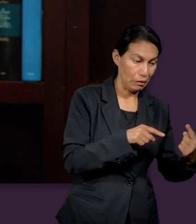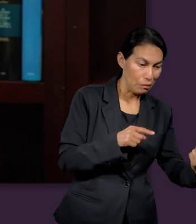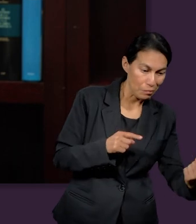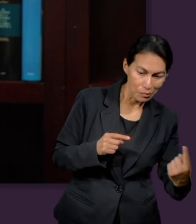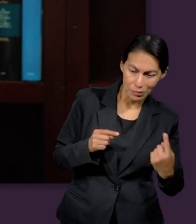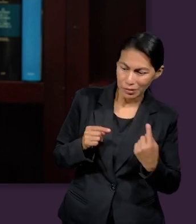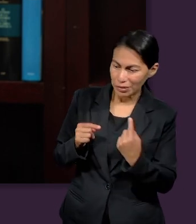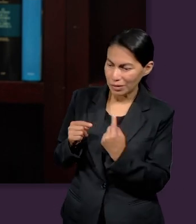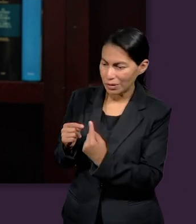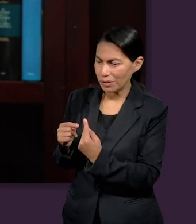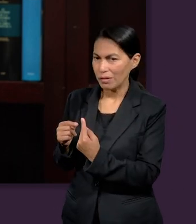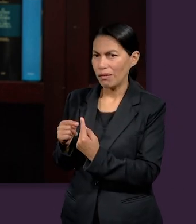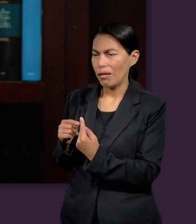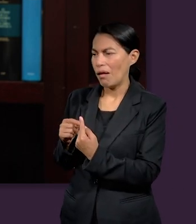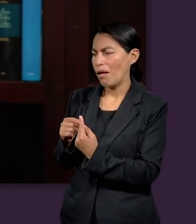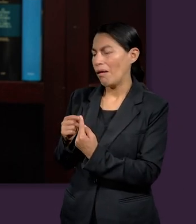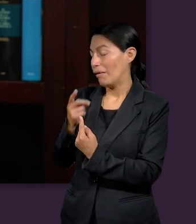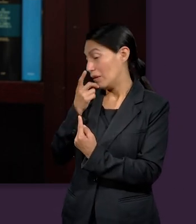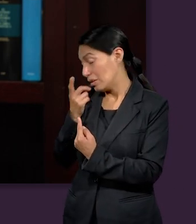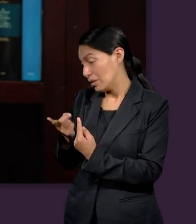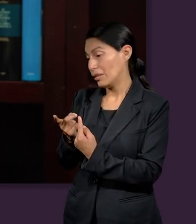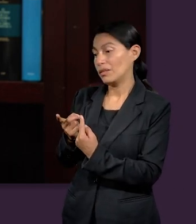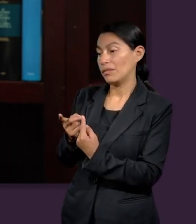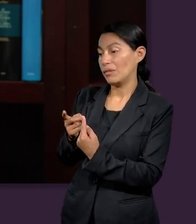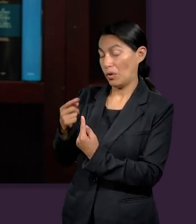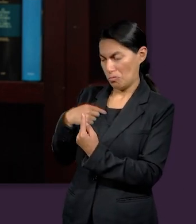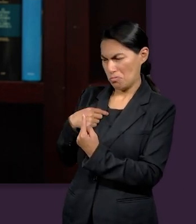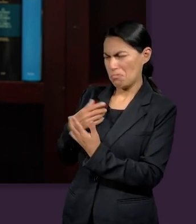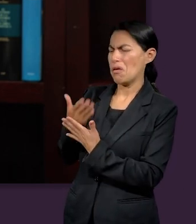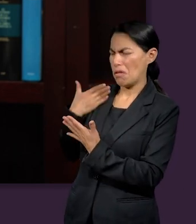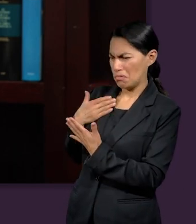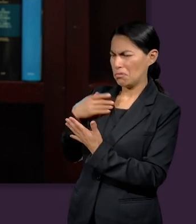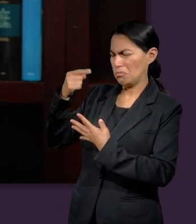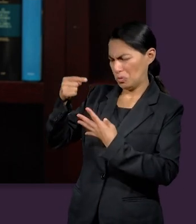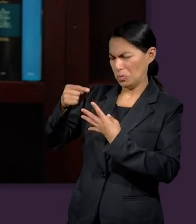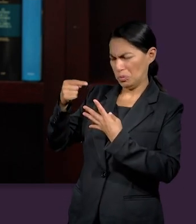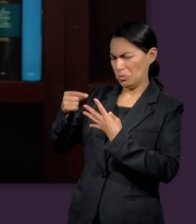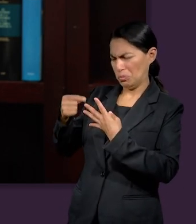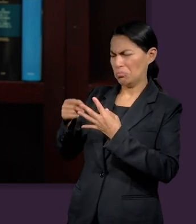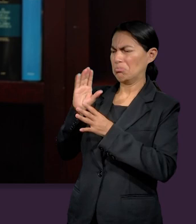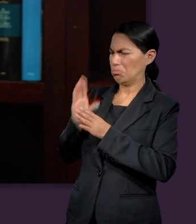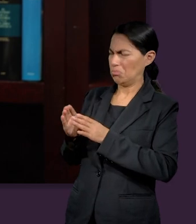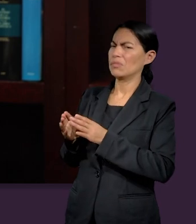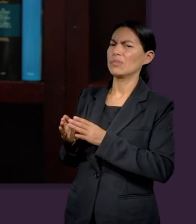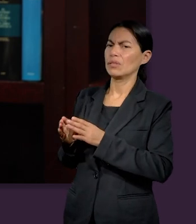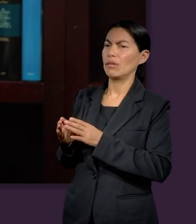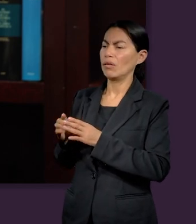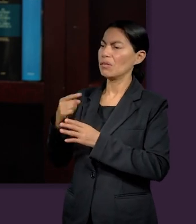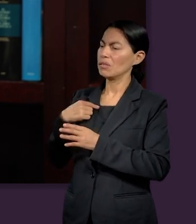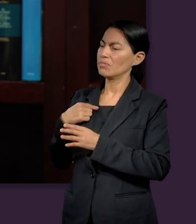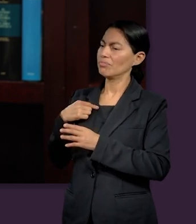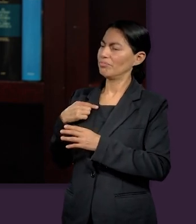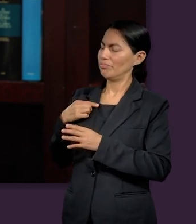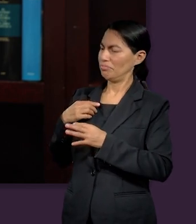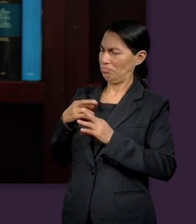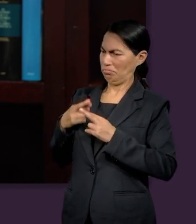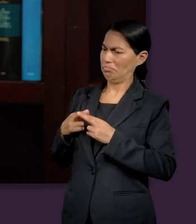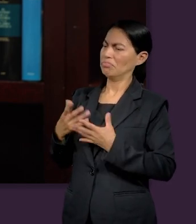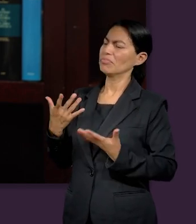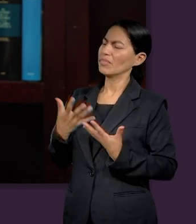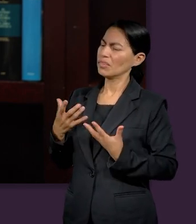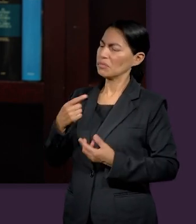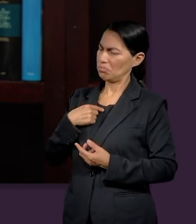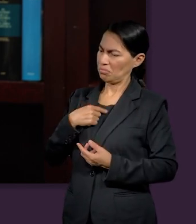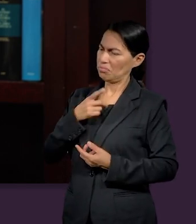lado el joven rico llegó con consultas llegó poniéndole peros a Jesús y le dijo yo he hecho todo o